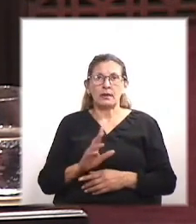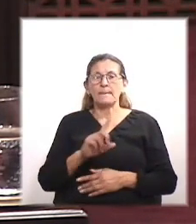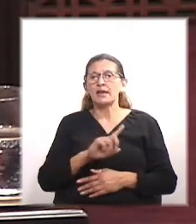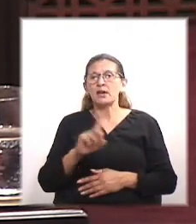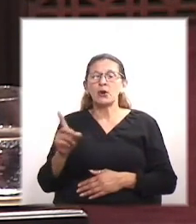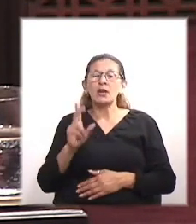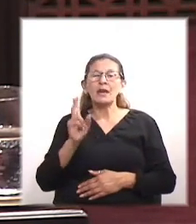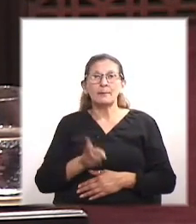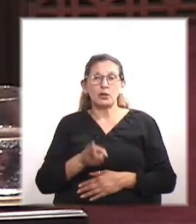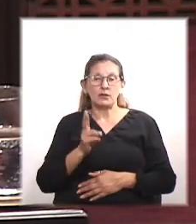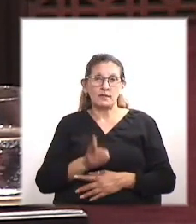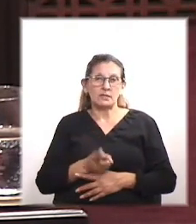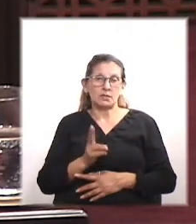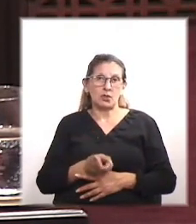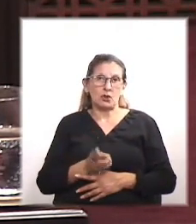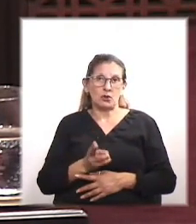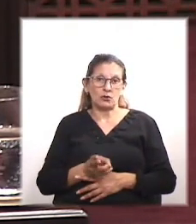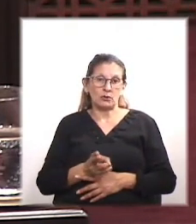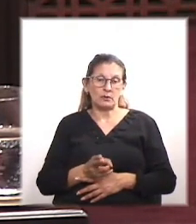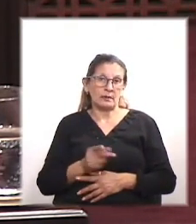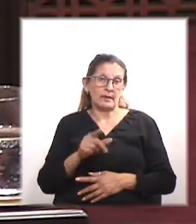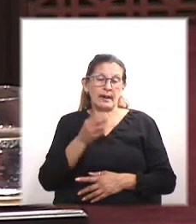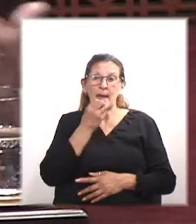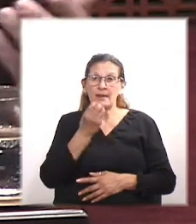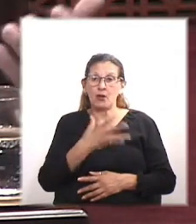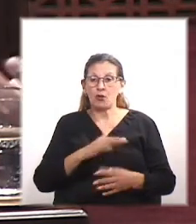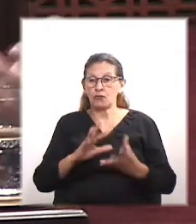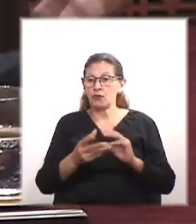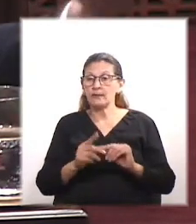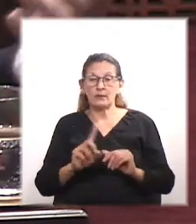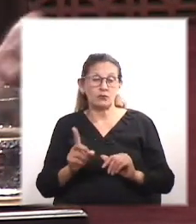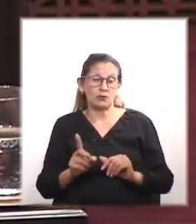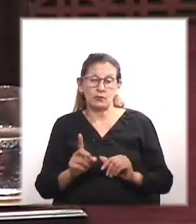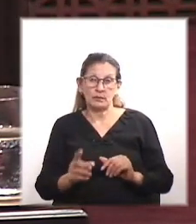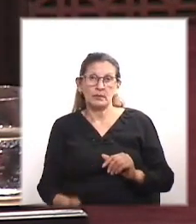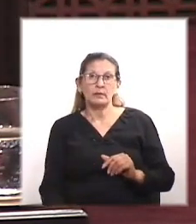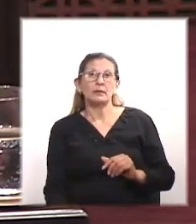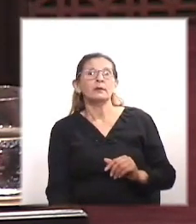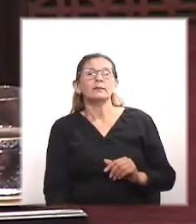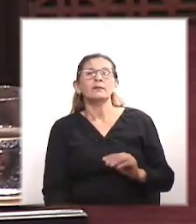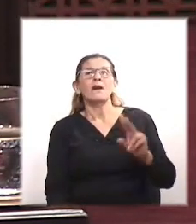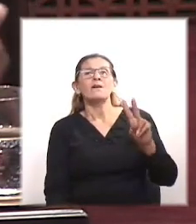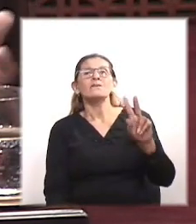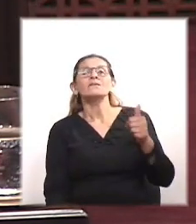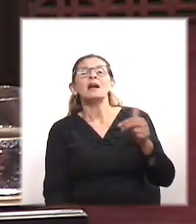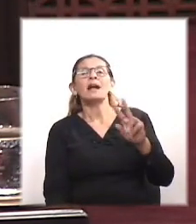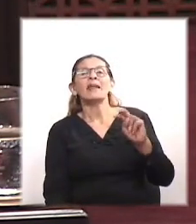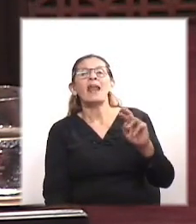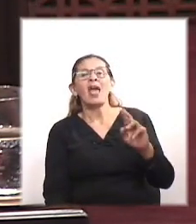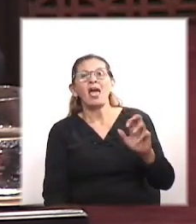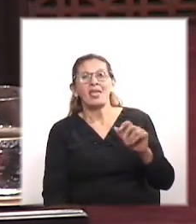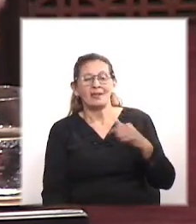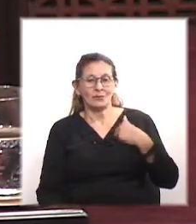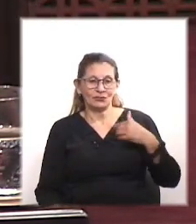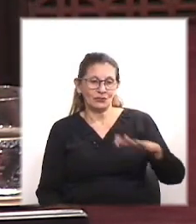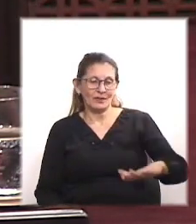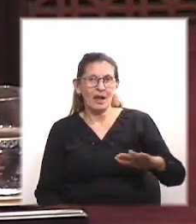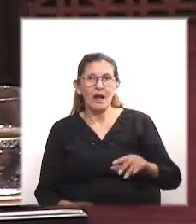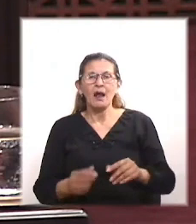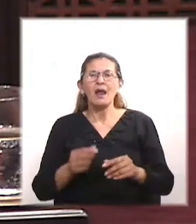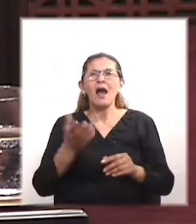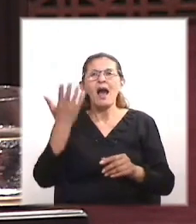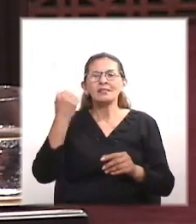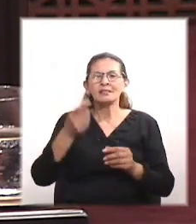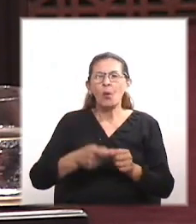no la prohibición es la mejor herramienta. Bien decía el diputado Carlos Varelli, me lo recuerdo de mi infancia, las bombas